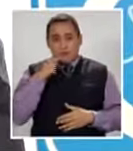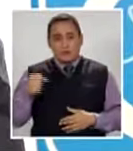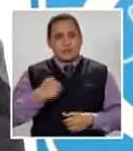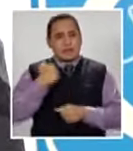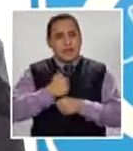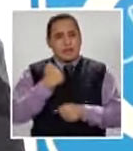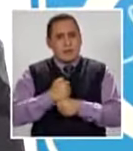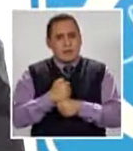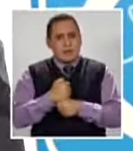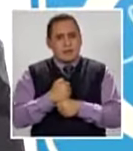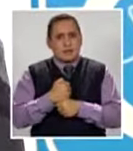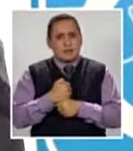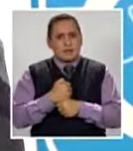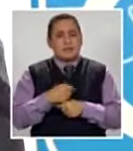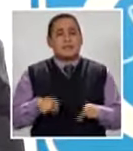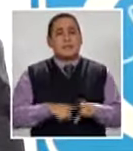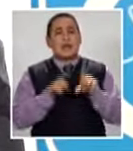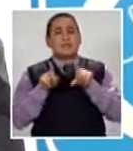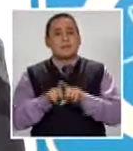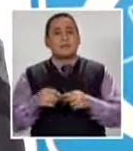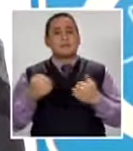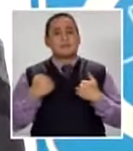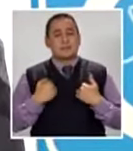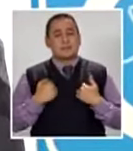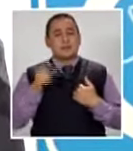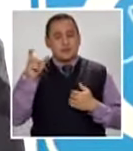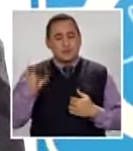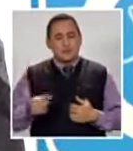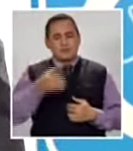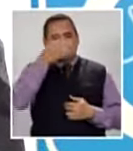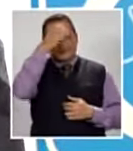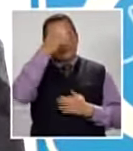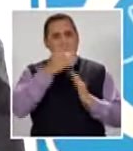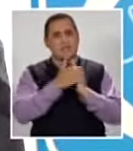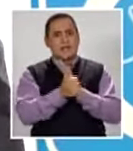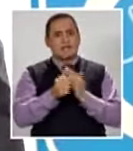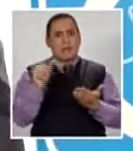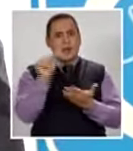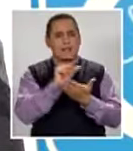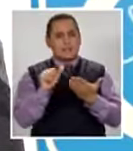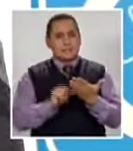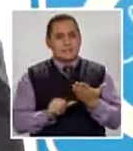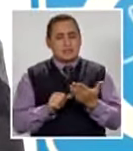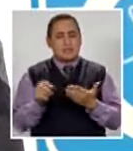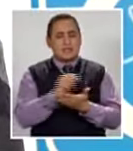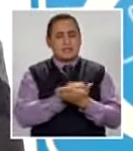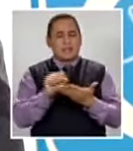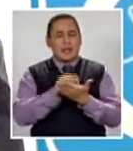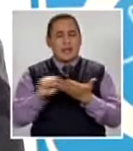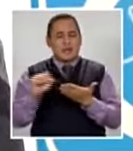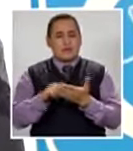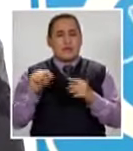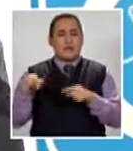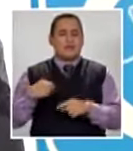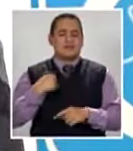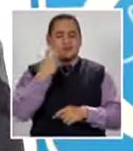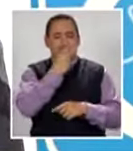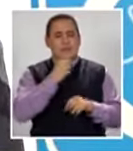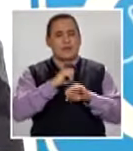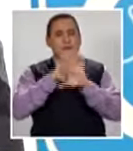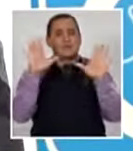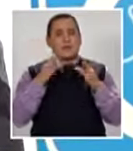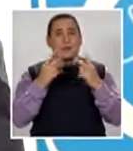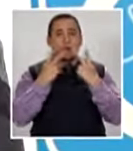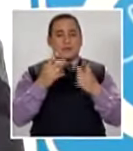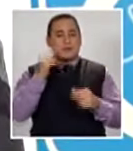Que ella trabaja Y además Tiene también Un talento artístico Entonces literario Y eso es maravilloso Y ahora